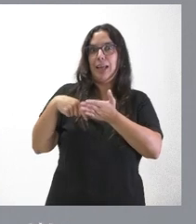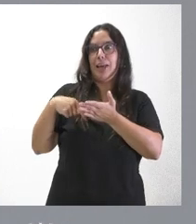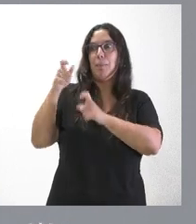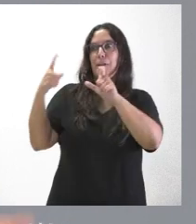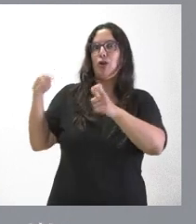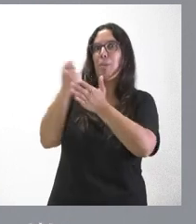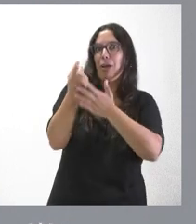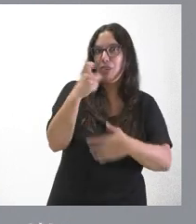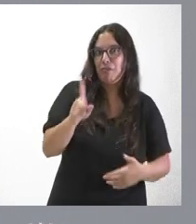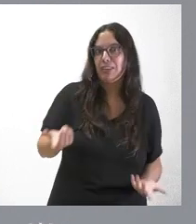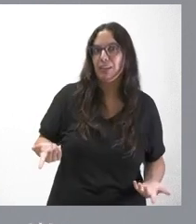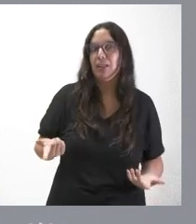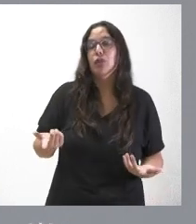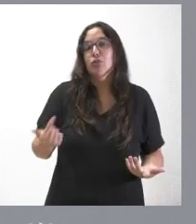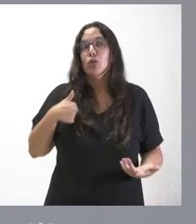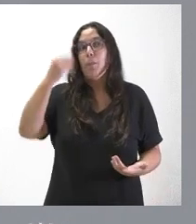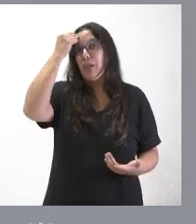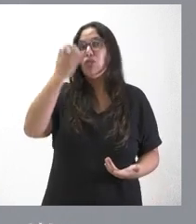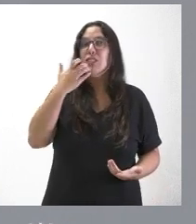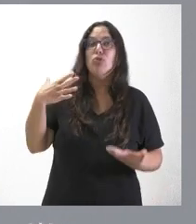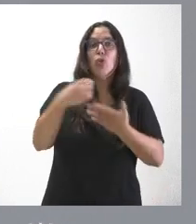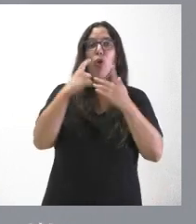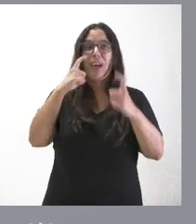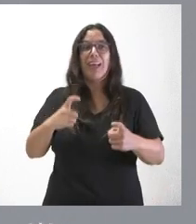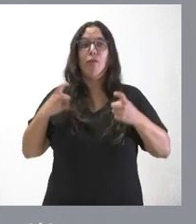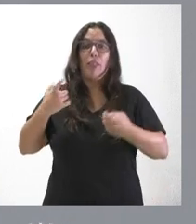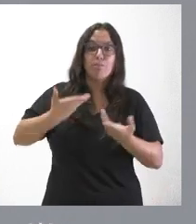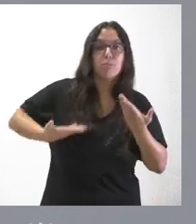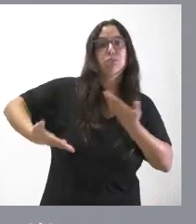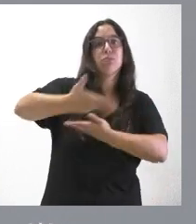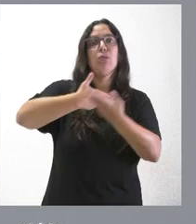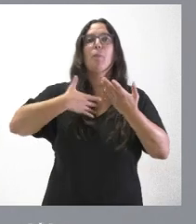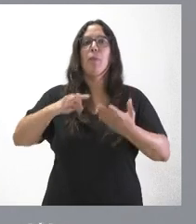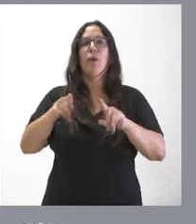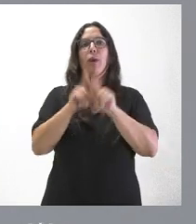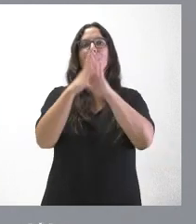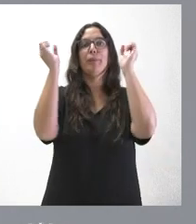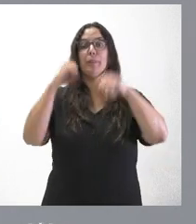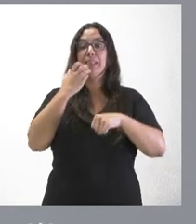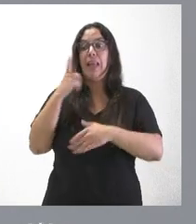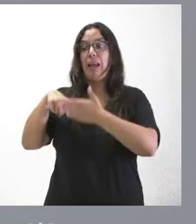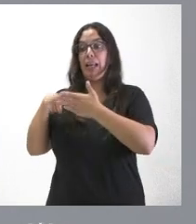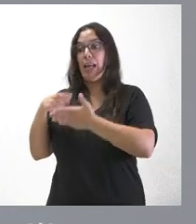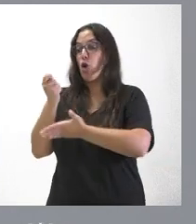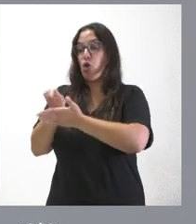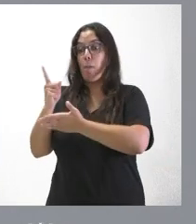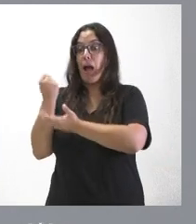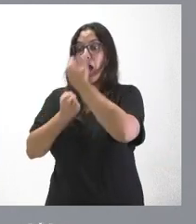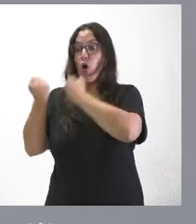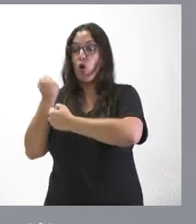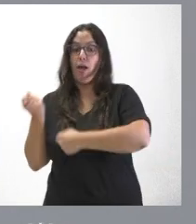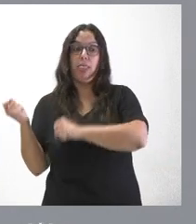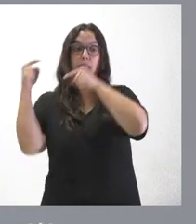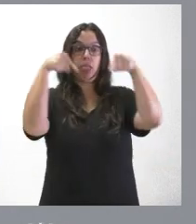comunidad autónoma. Pues yo creo que si todos hacemos el esfuerzo, quizá pudiéramos llegar a entender que si nos ahorramos un alquiler y nos